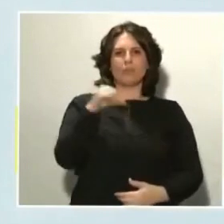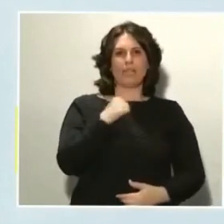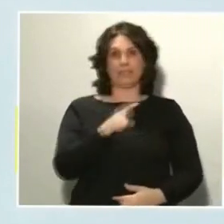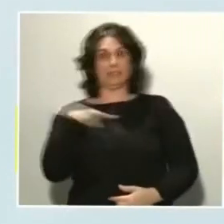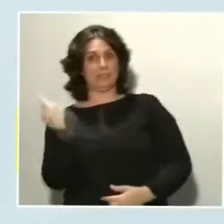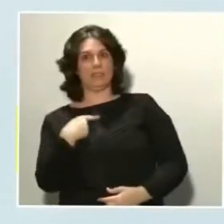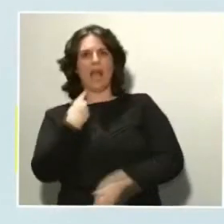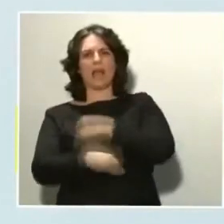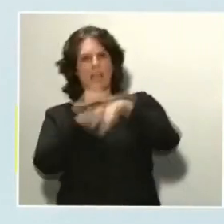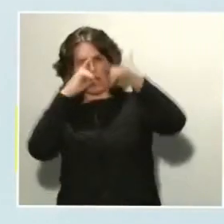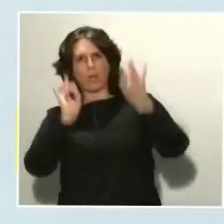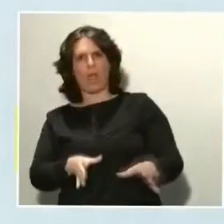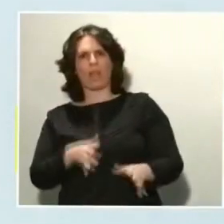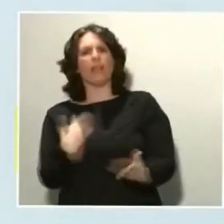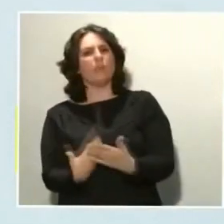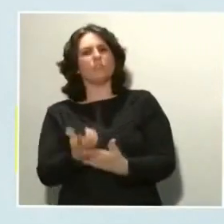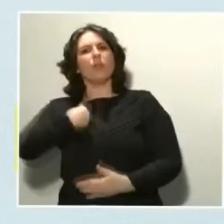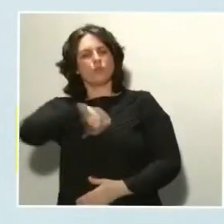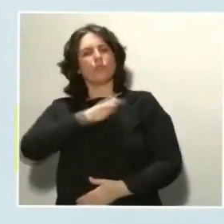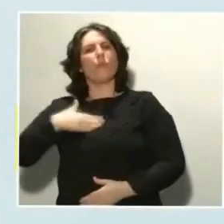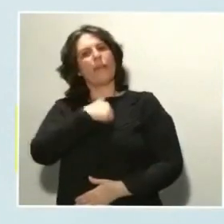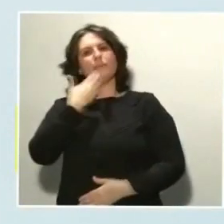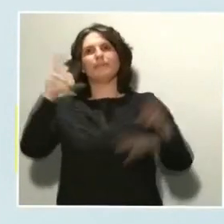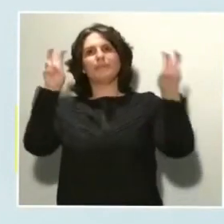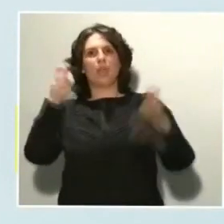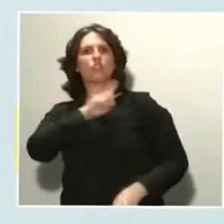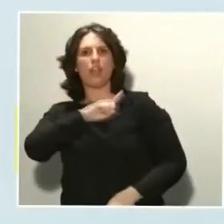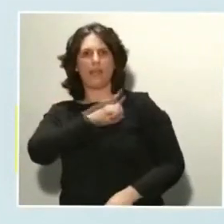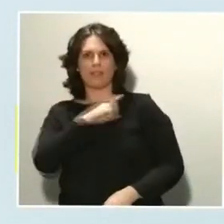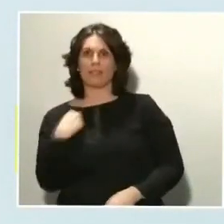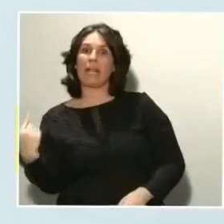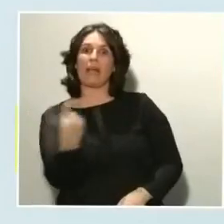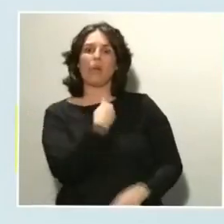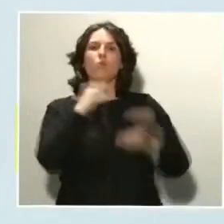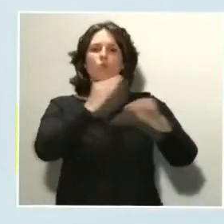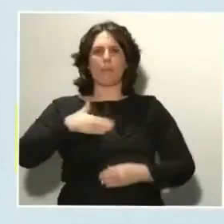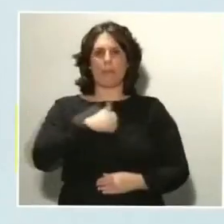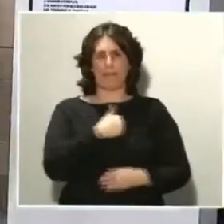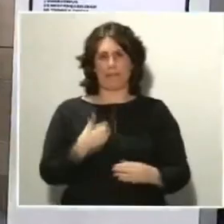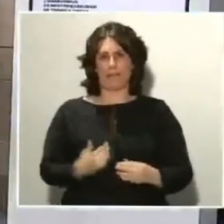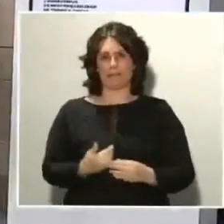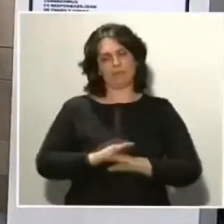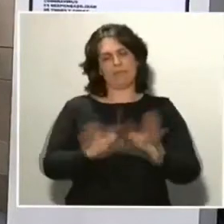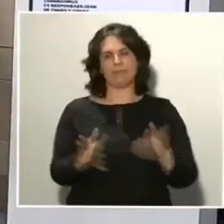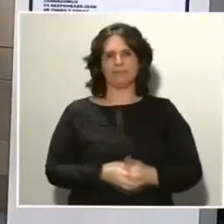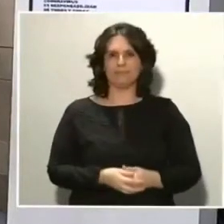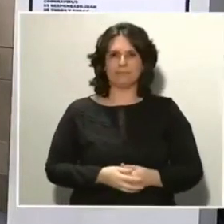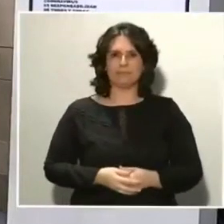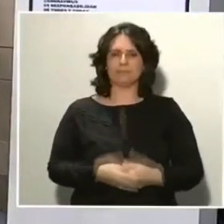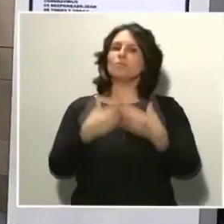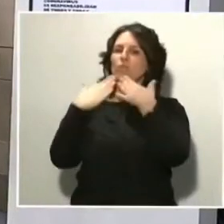somos soldados, cada uno en el puesto que nos ha tocado vivir. Nada más, Fernando. Muchas gracias, general.